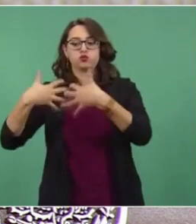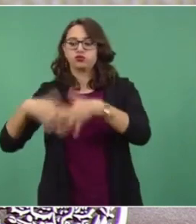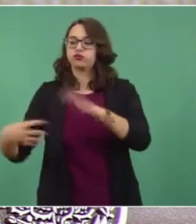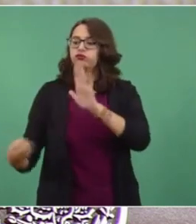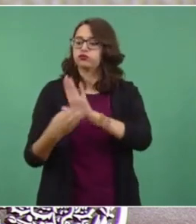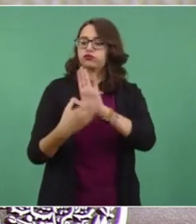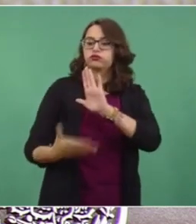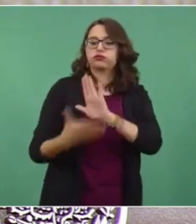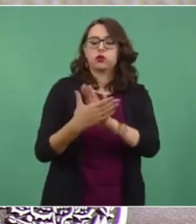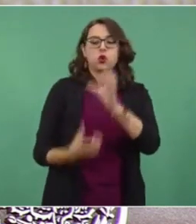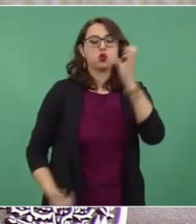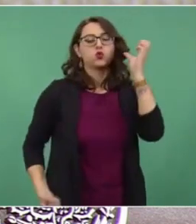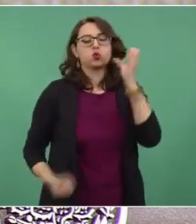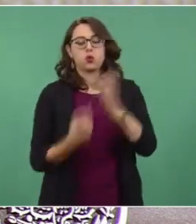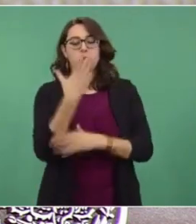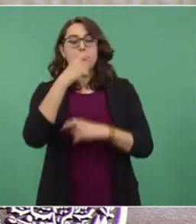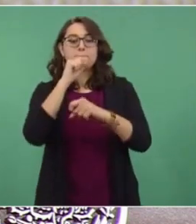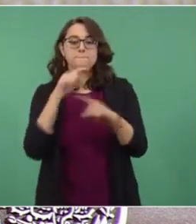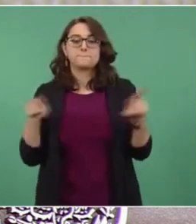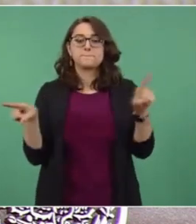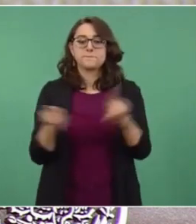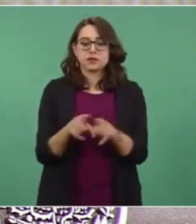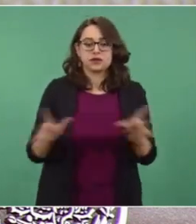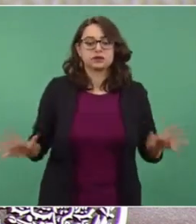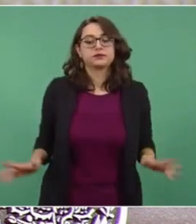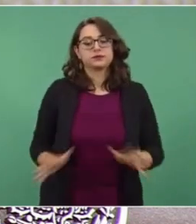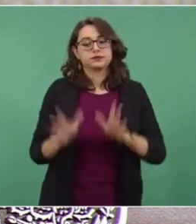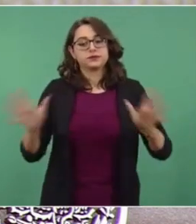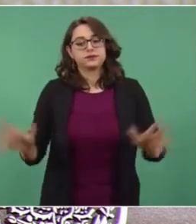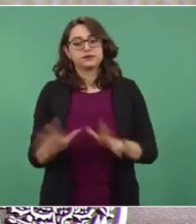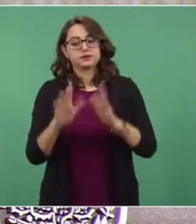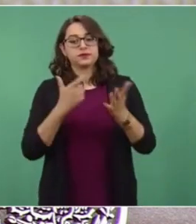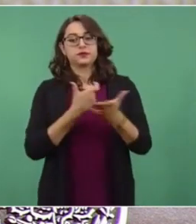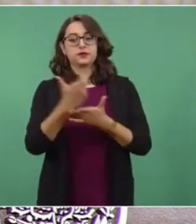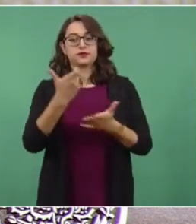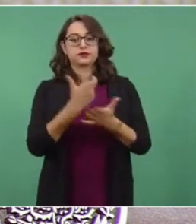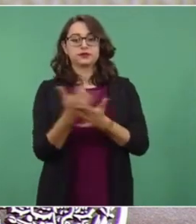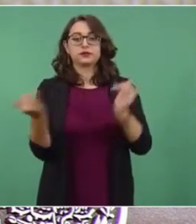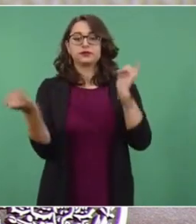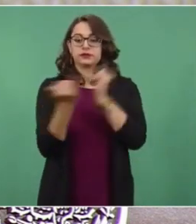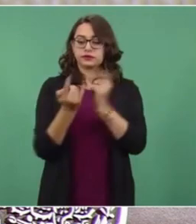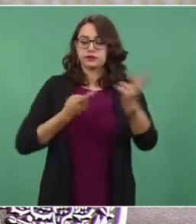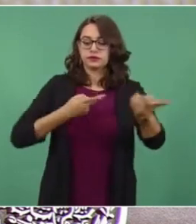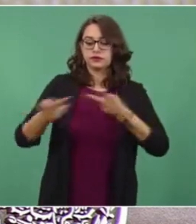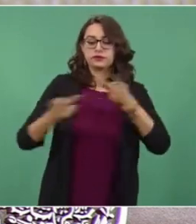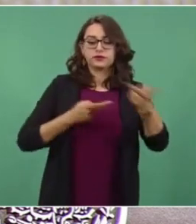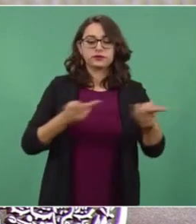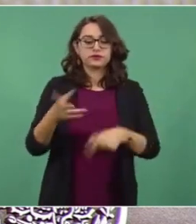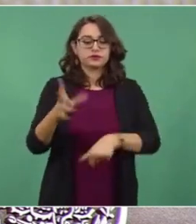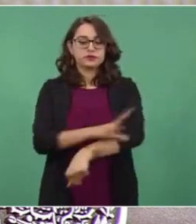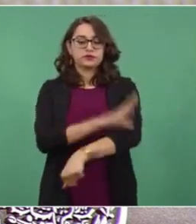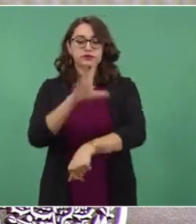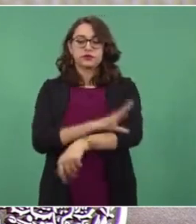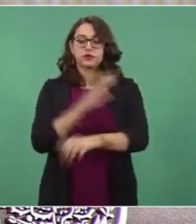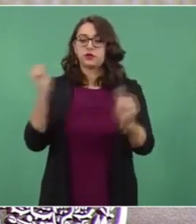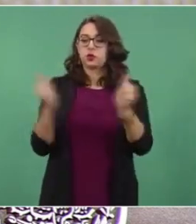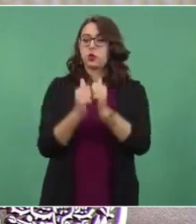impulso al financiamiento y una planeación energética sustentable.